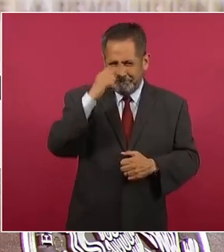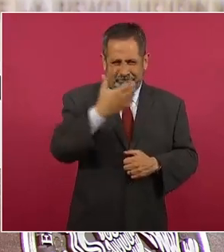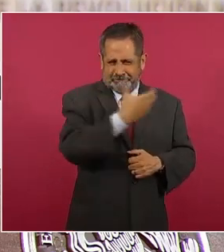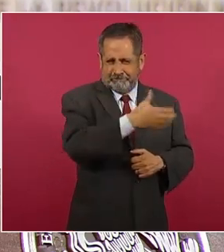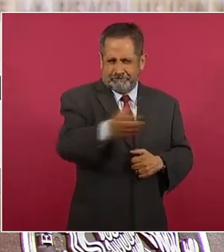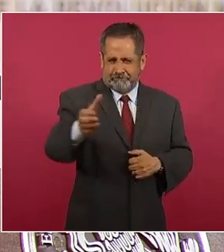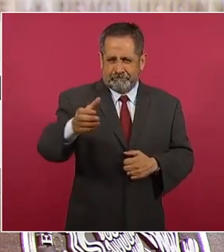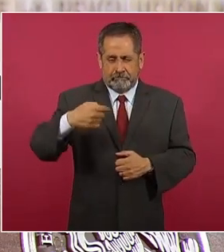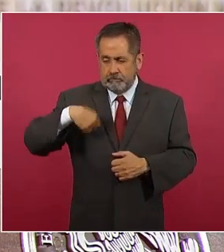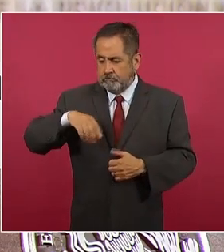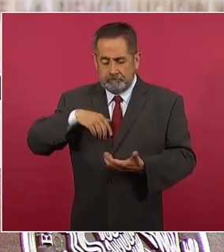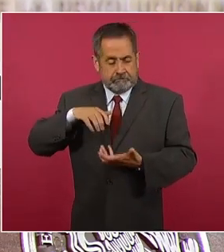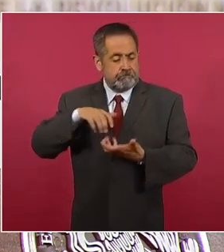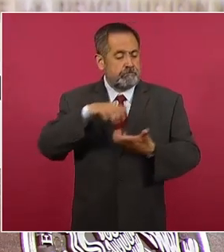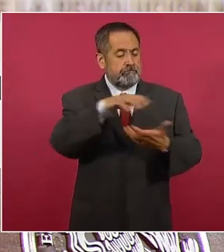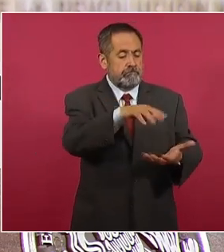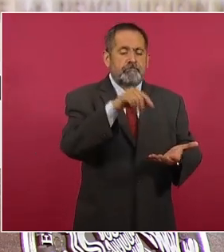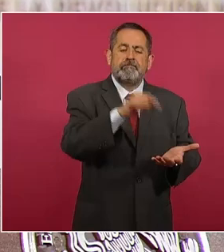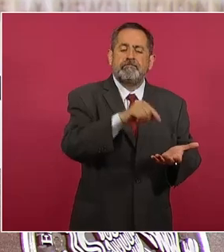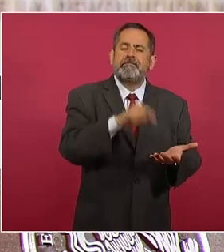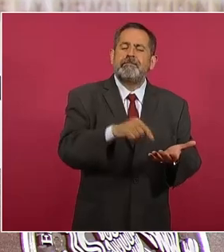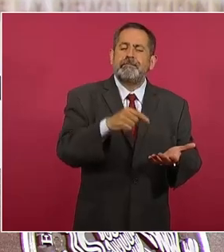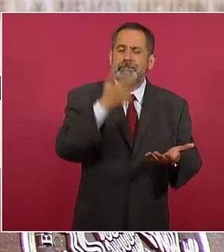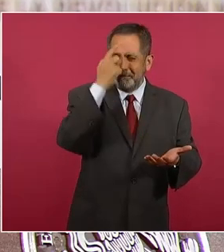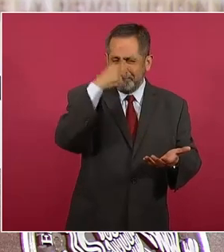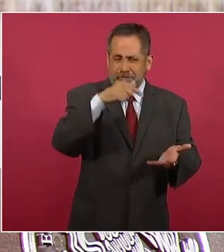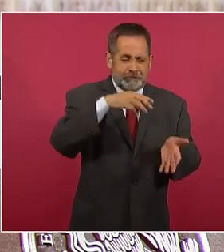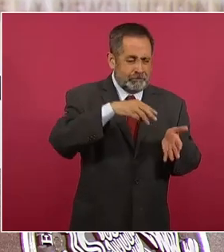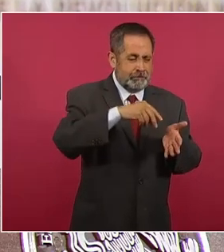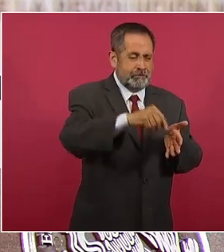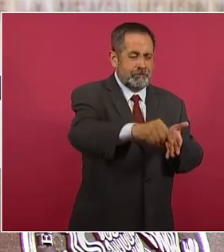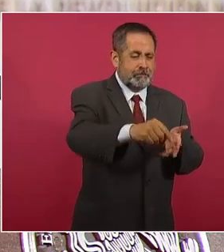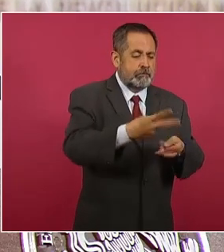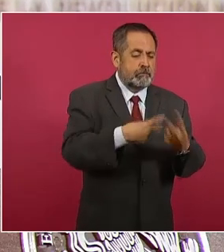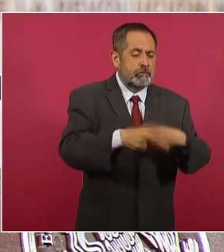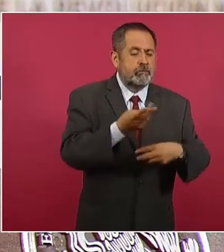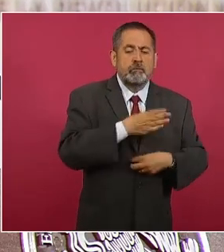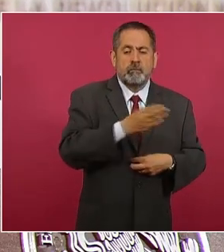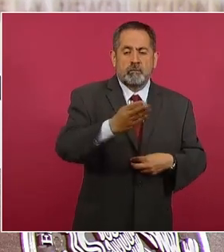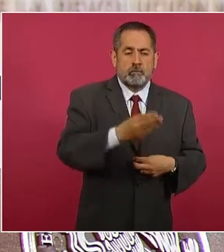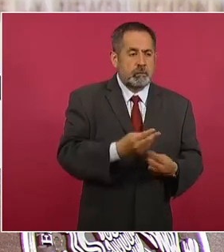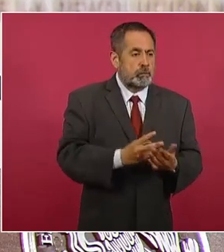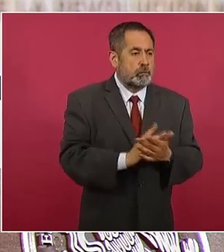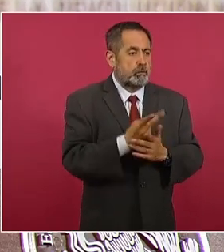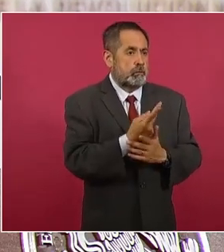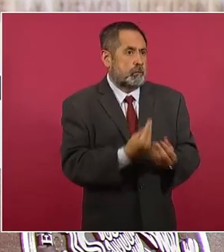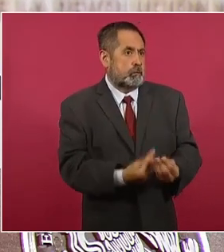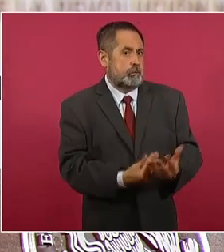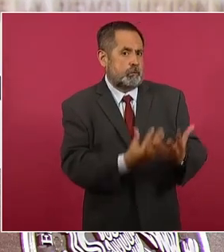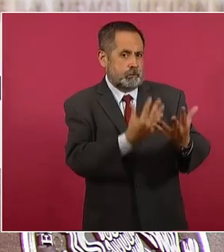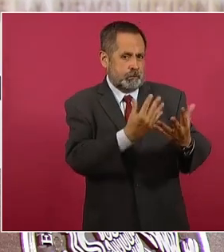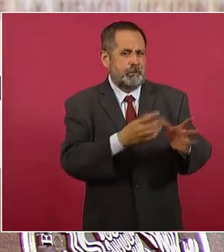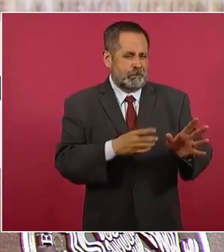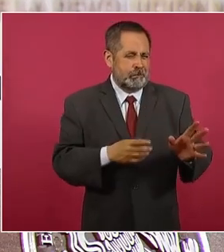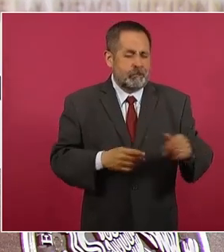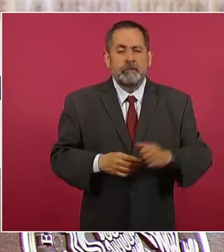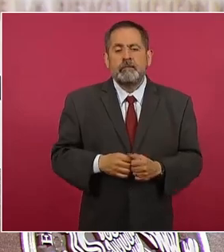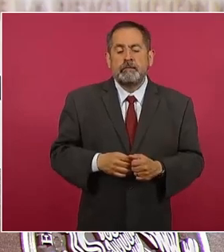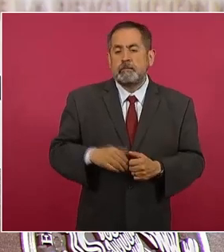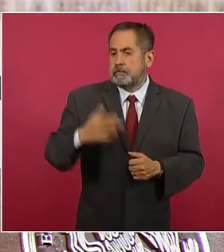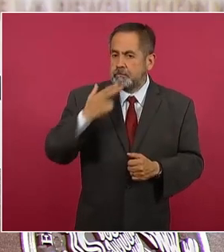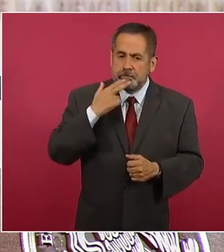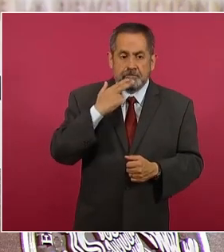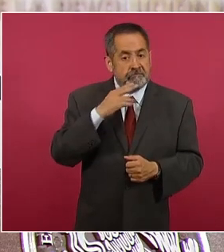parte integral de esta estrategia y como parte de eso también estamos eliminando la cuota compensatoria